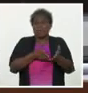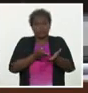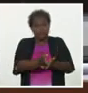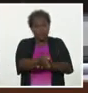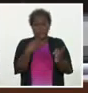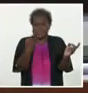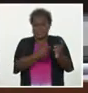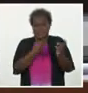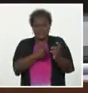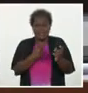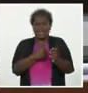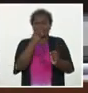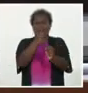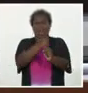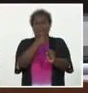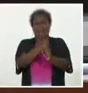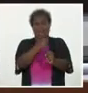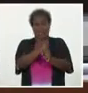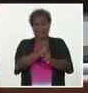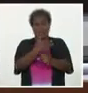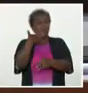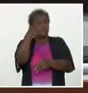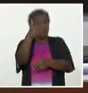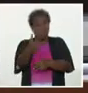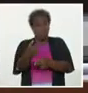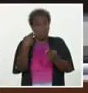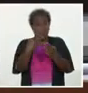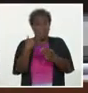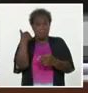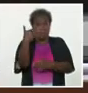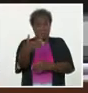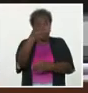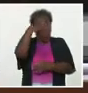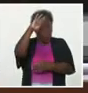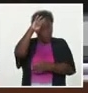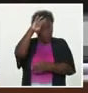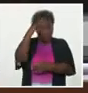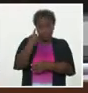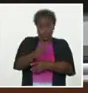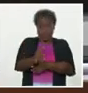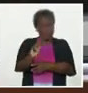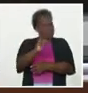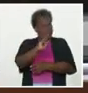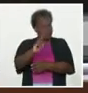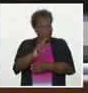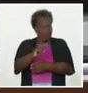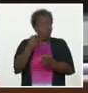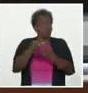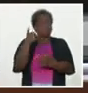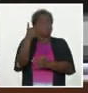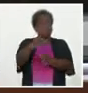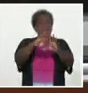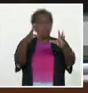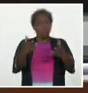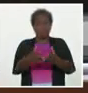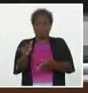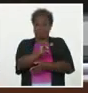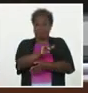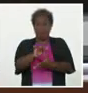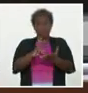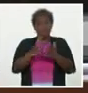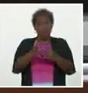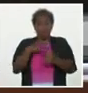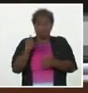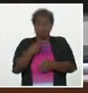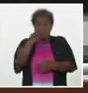Y abriría una enorme esperanza, no solo para los cubanos, sino también para el mundo, a partir de la manera en que nosotros estamos dispuestos a